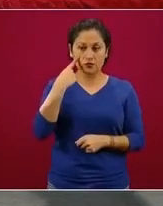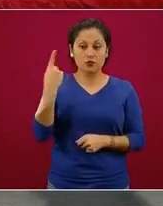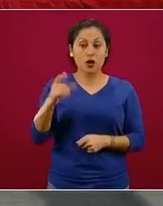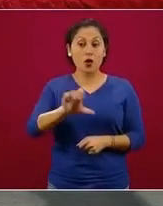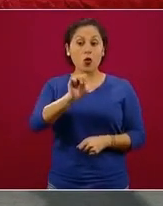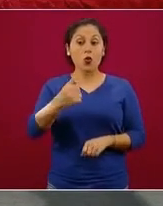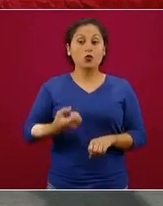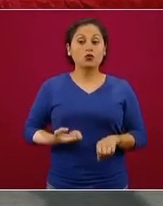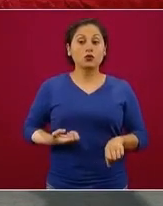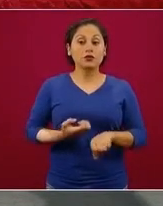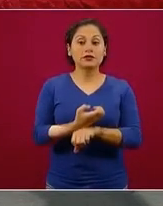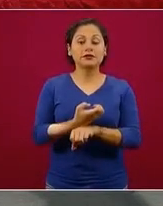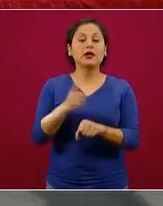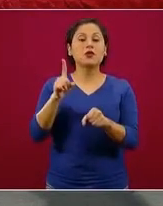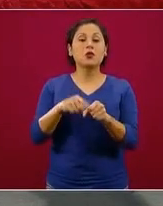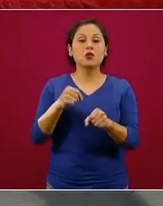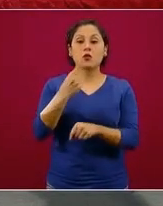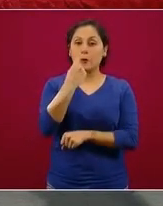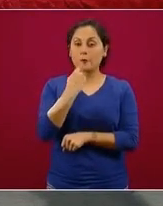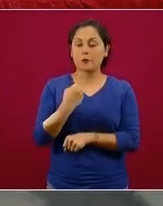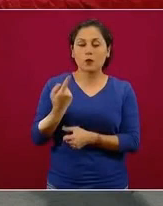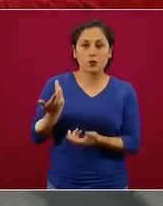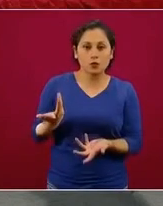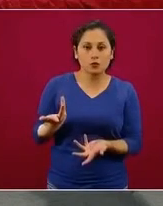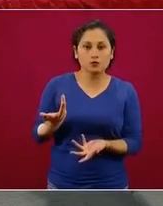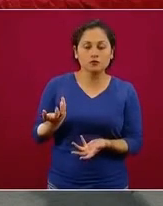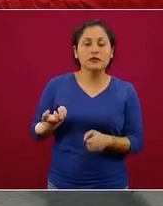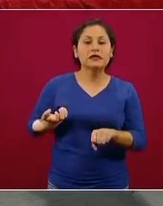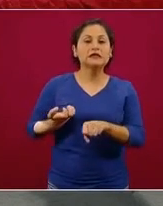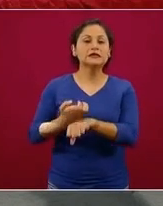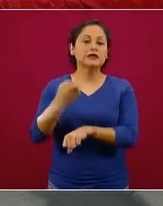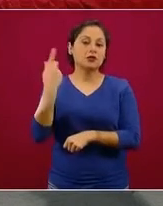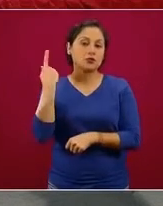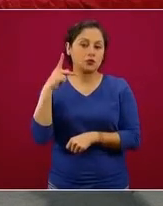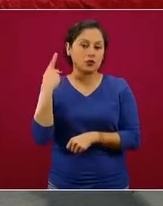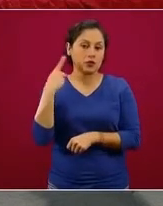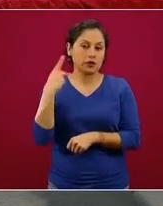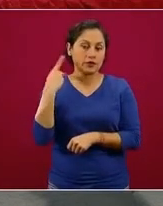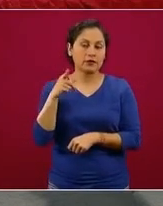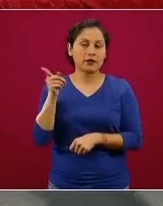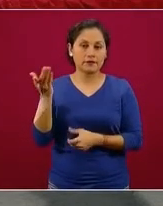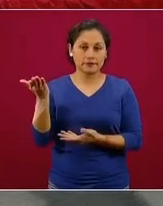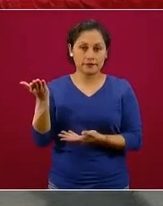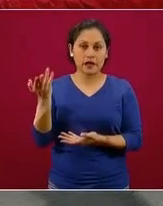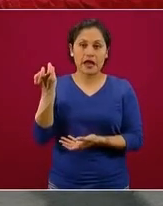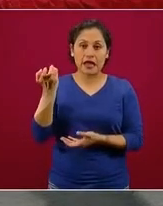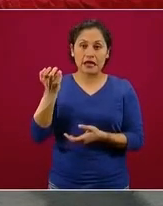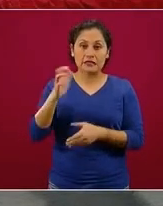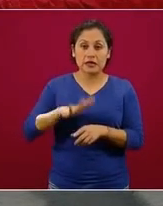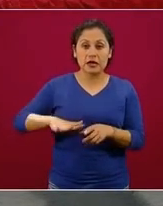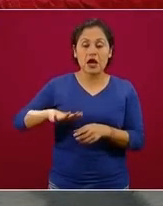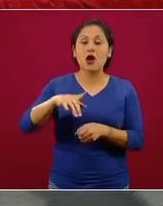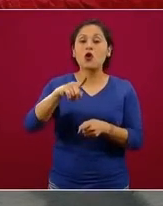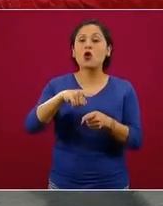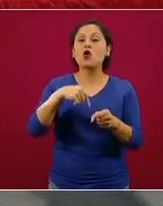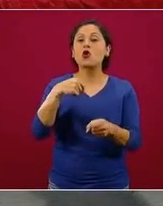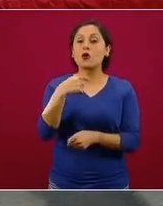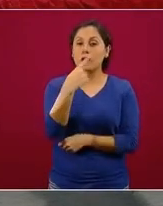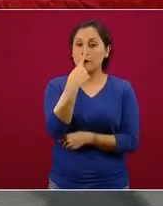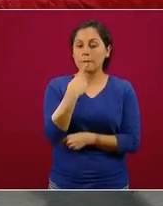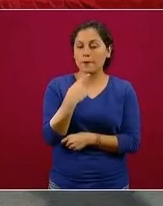estado que se encuentre en color rojo, el estado de Puebla. Puebla se encuentra en color rojo, esto quiere decir